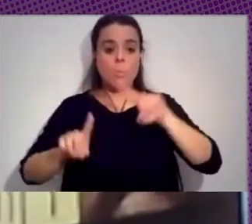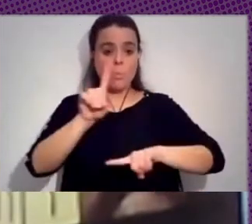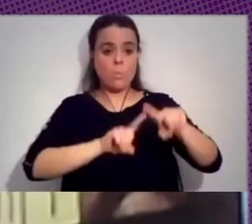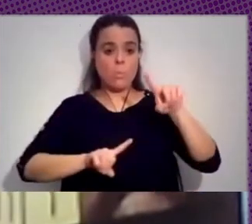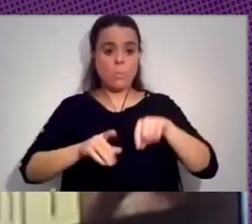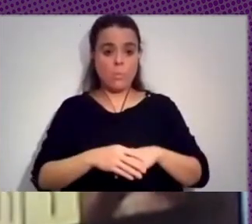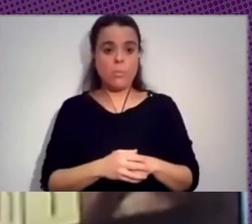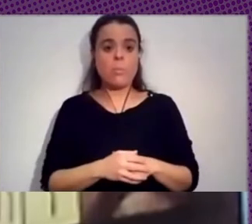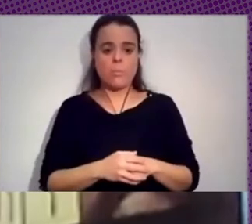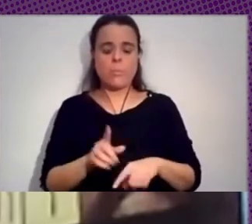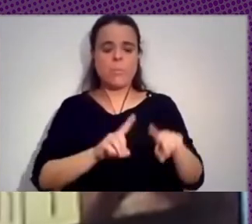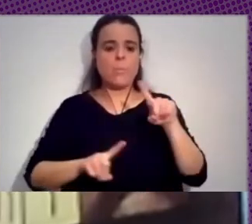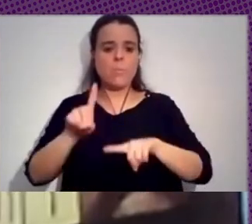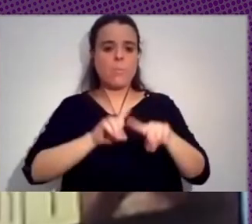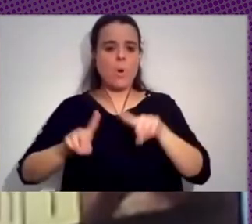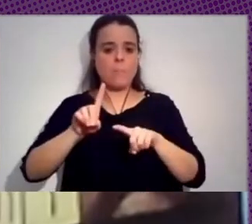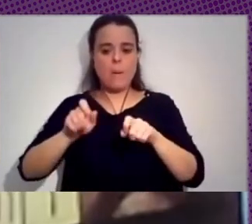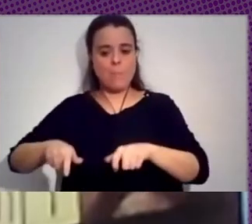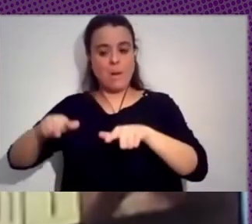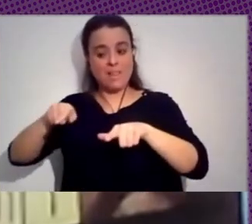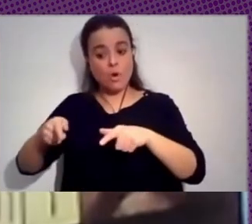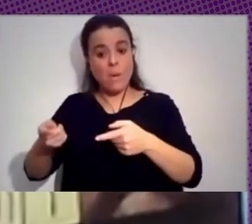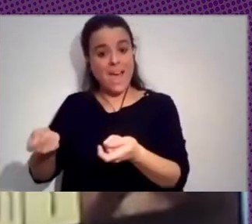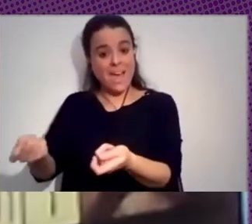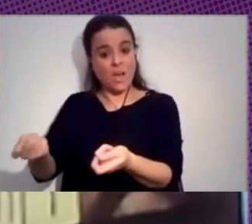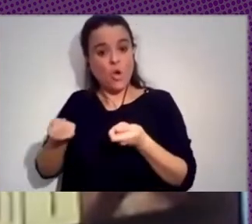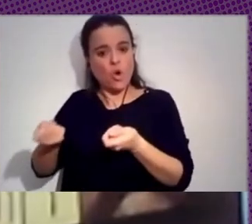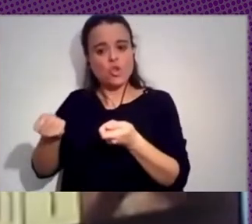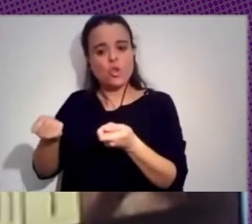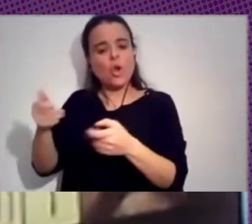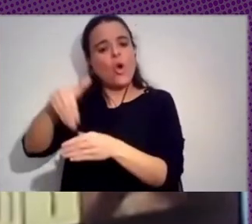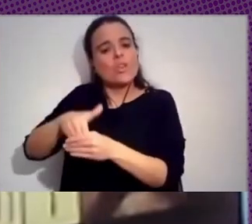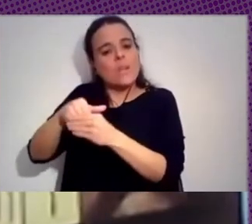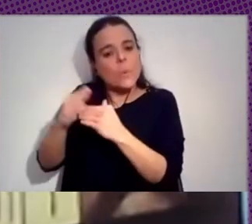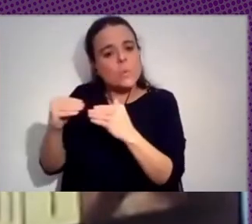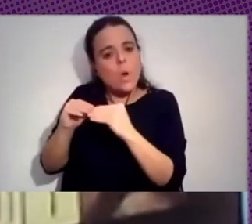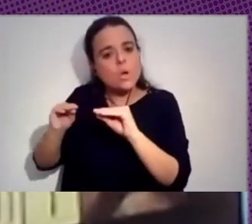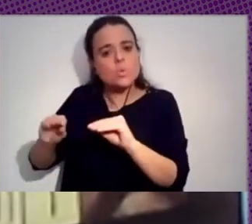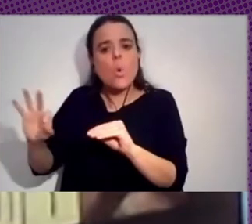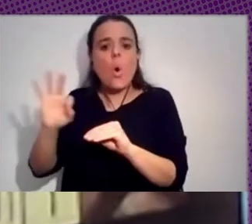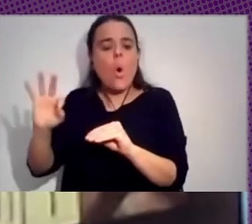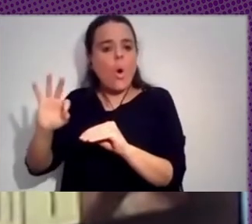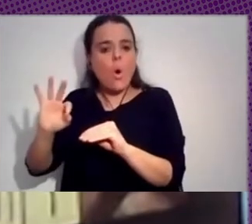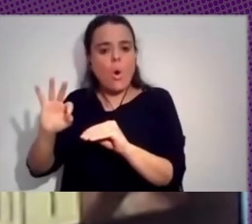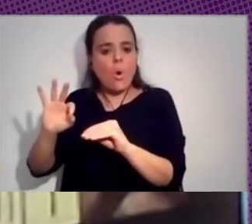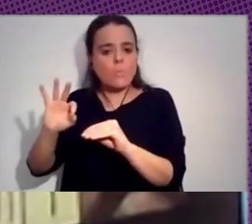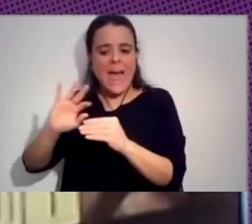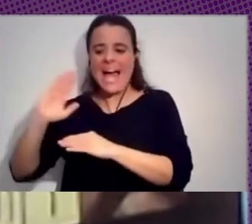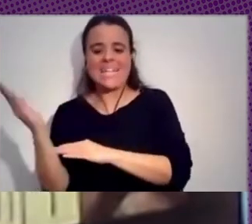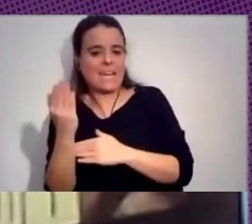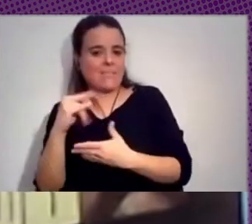que las plataformas regulen lo que dicen los usuarios o impongan mediante sus tecnologías, sus